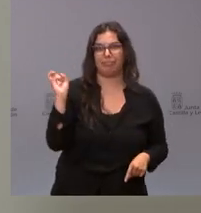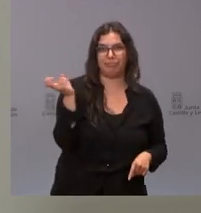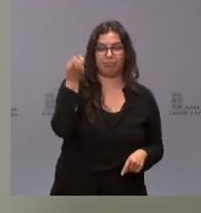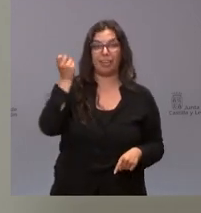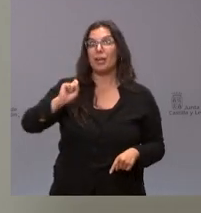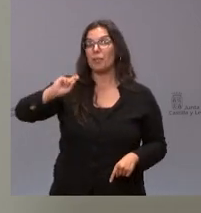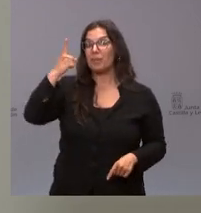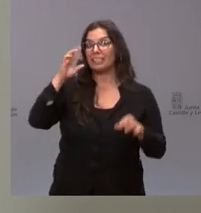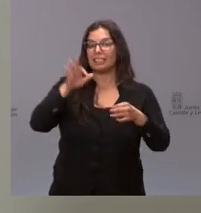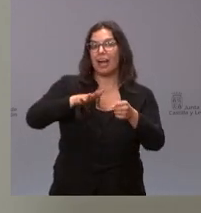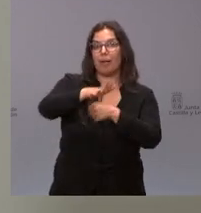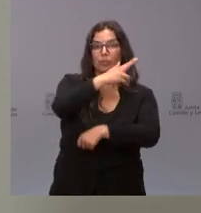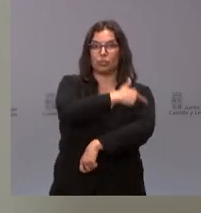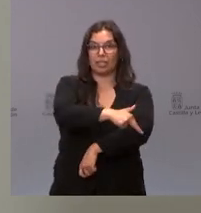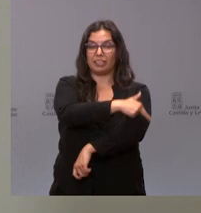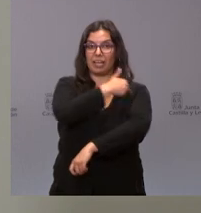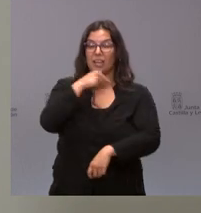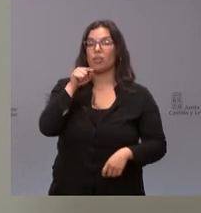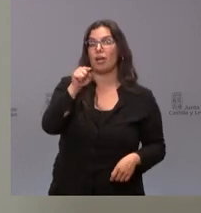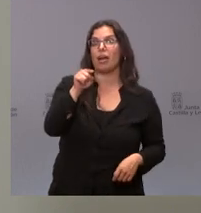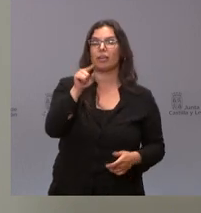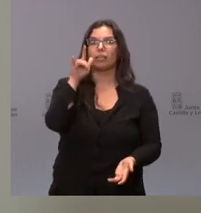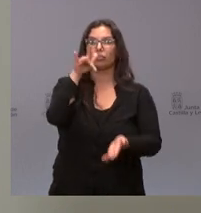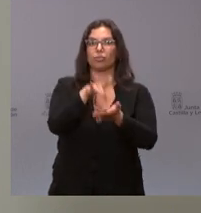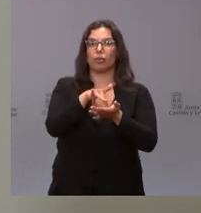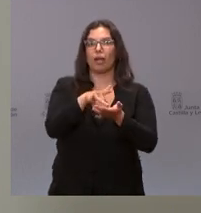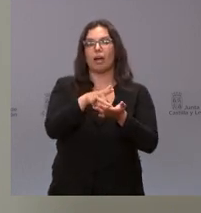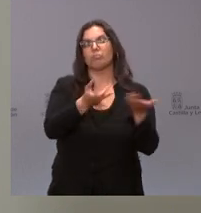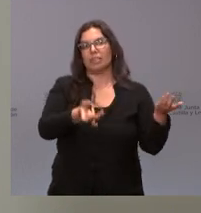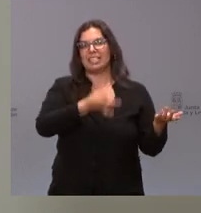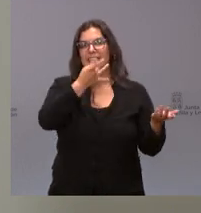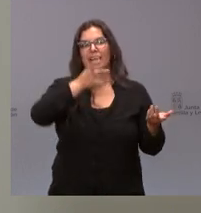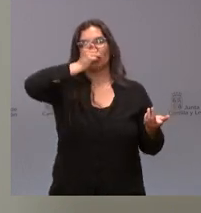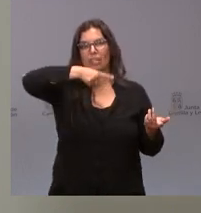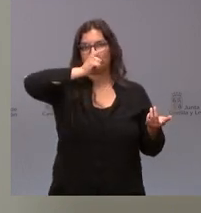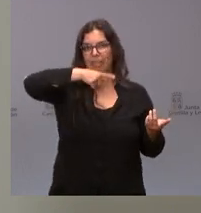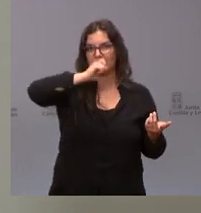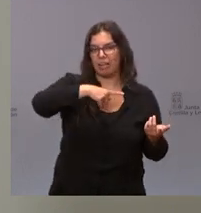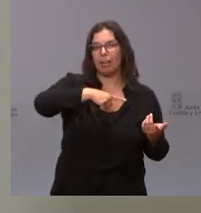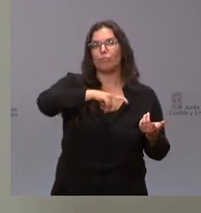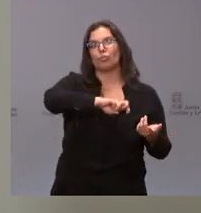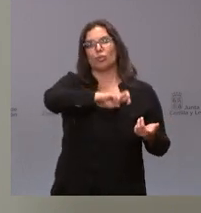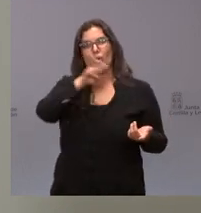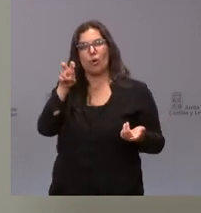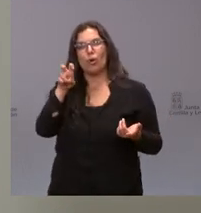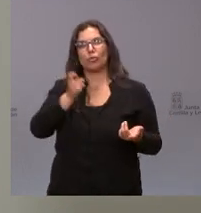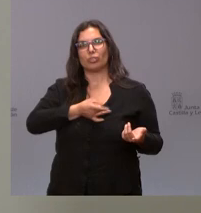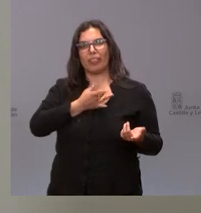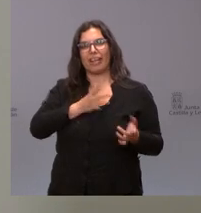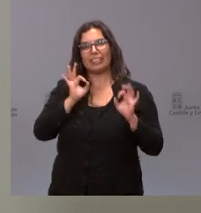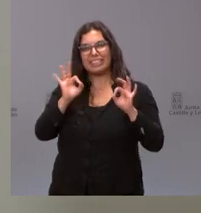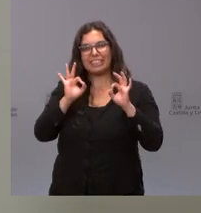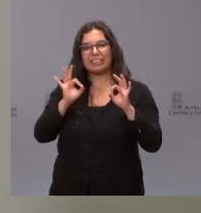más en el ámbito sanitario donde incluso hay a los habituales del conjunto de la administración pública pues sindicatos